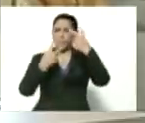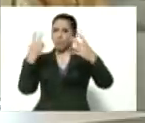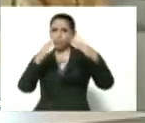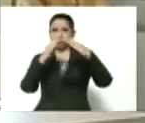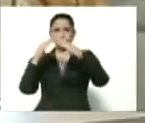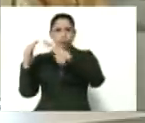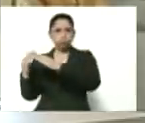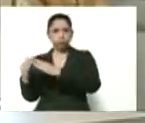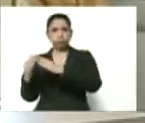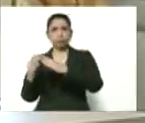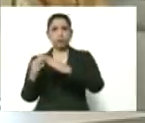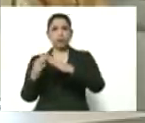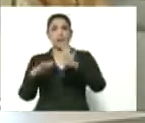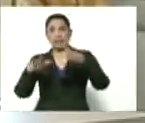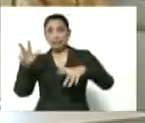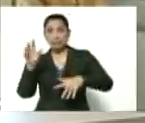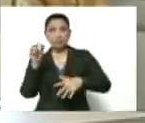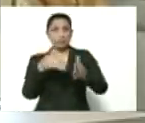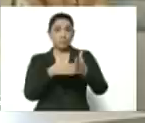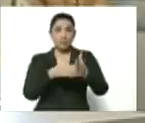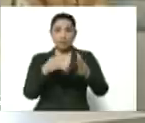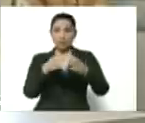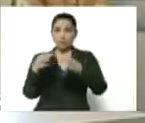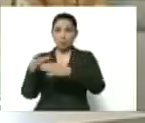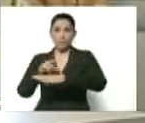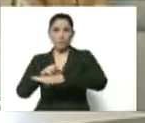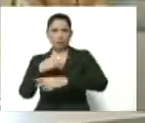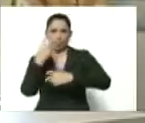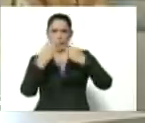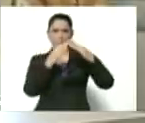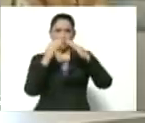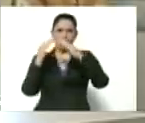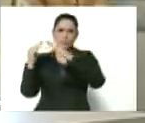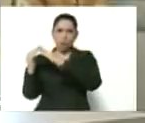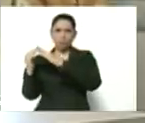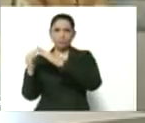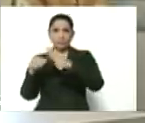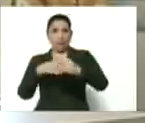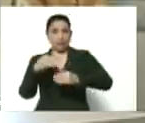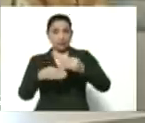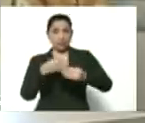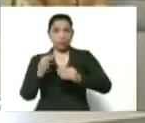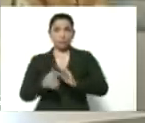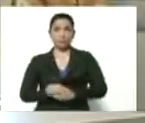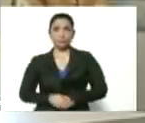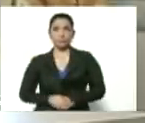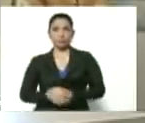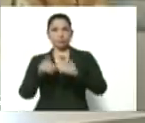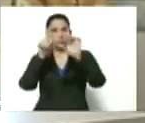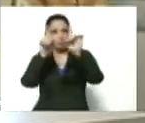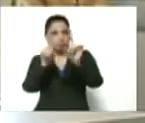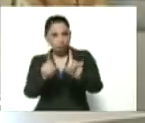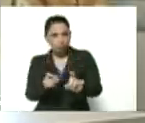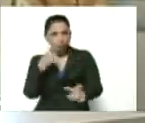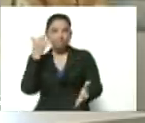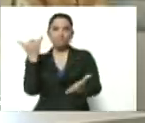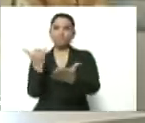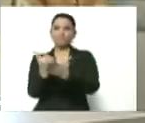13 mil equipos médicos casa por casa. Haciendo los exámenes, los test.